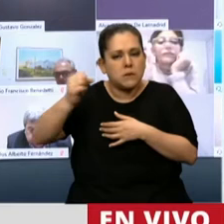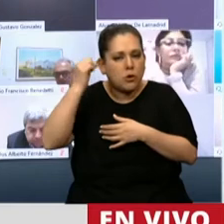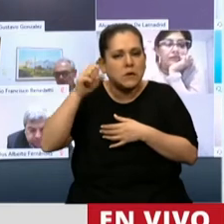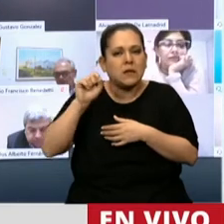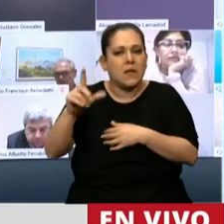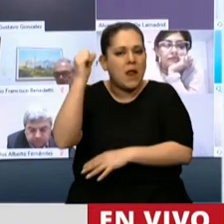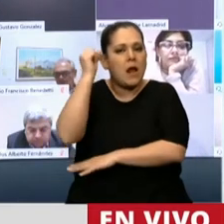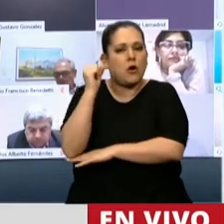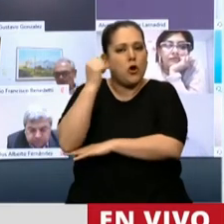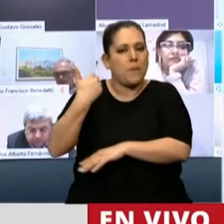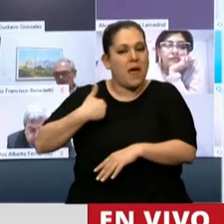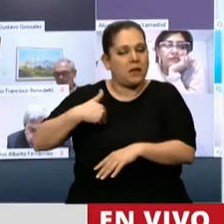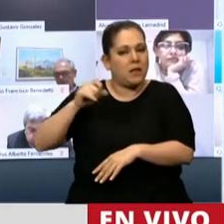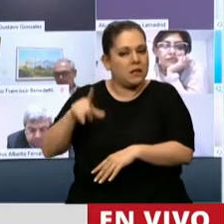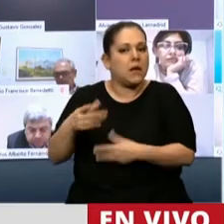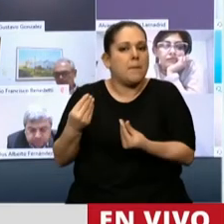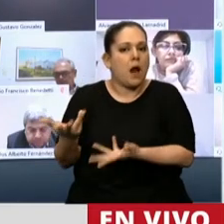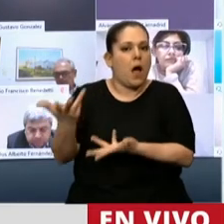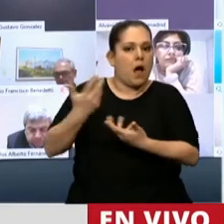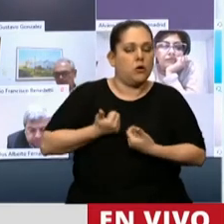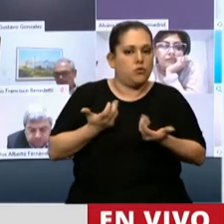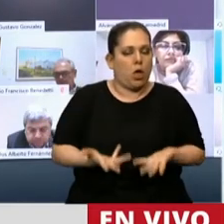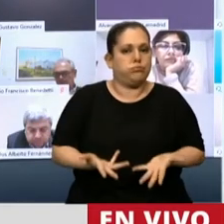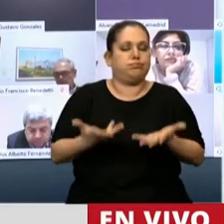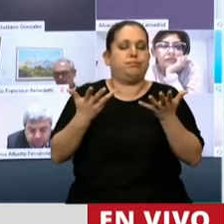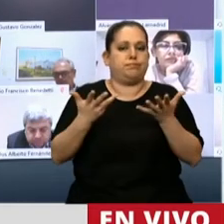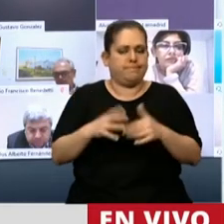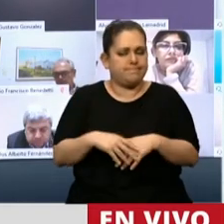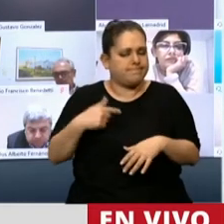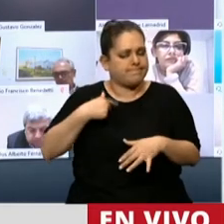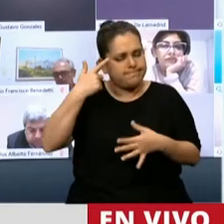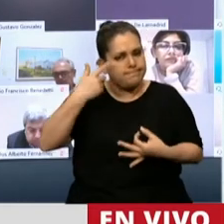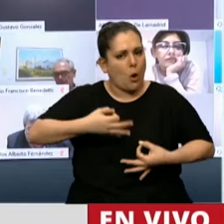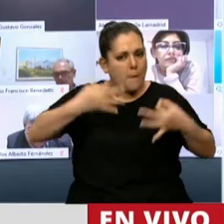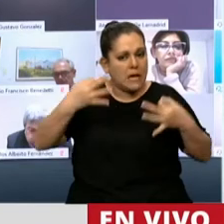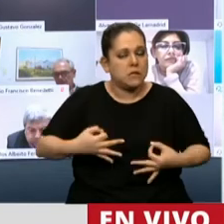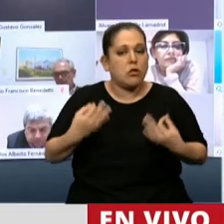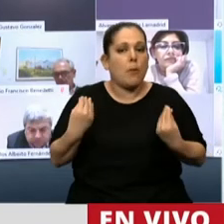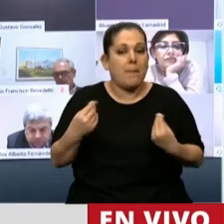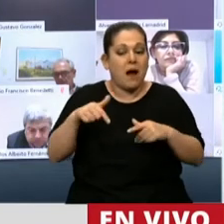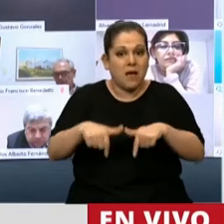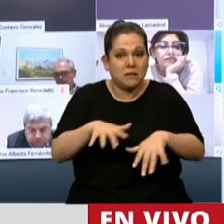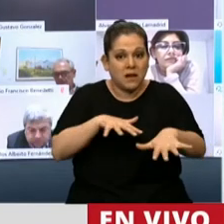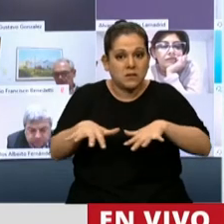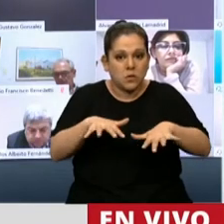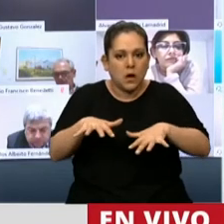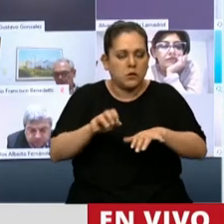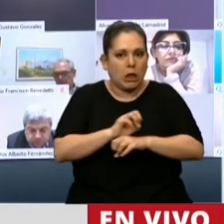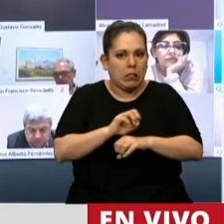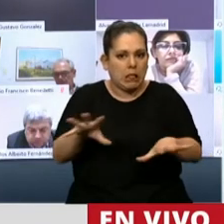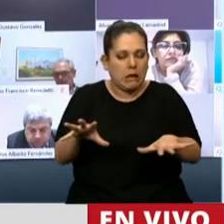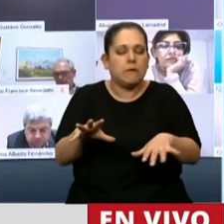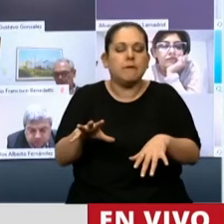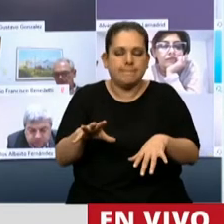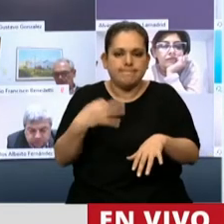la economía argentina que nos ayuden a crecer. Yo estoy convencido que para salir de esta difícil situación en la que estamos